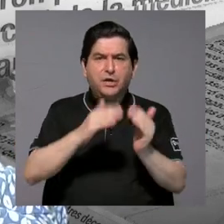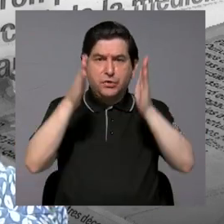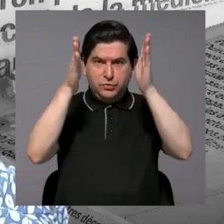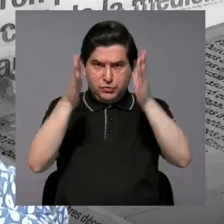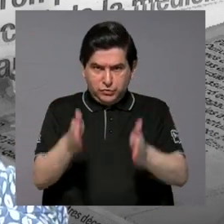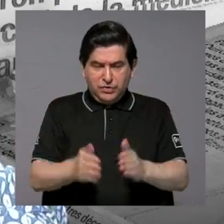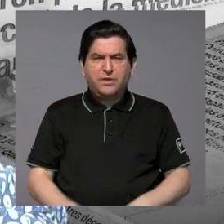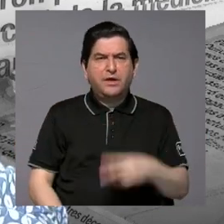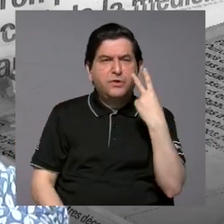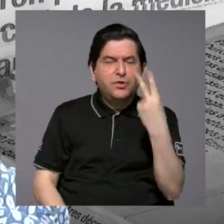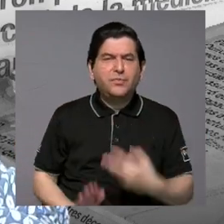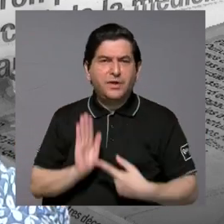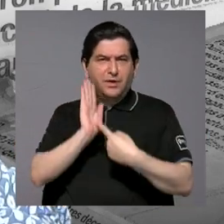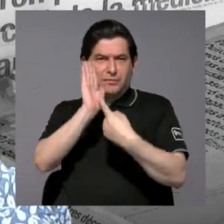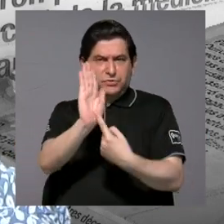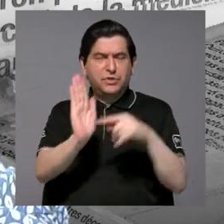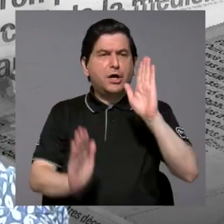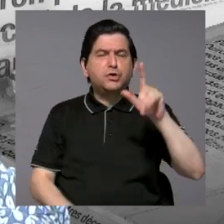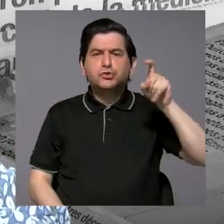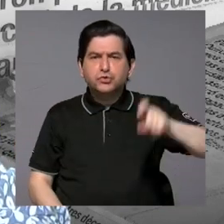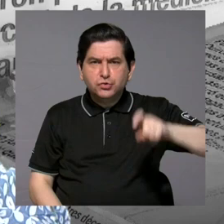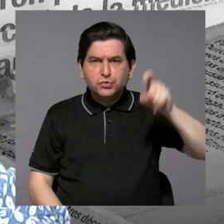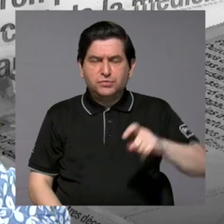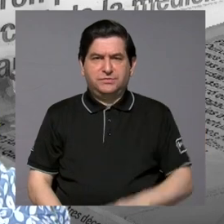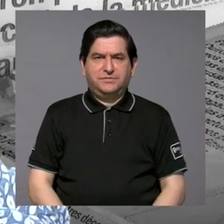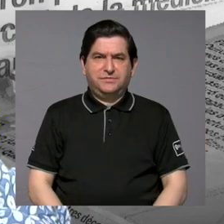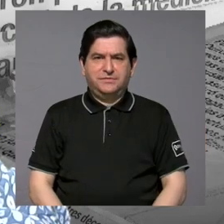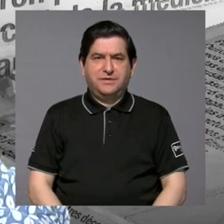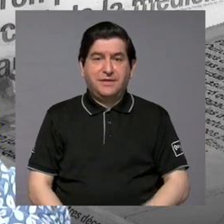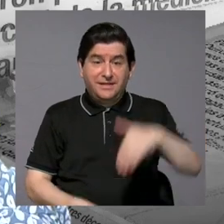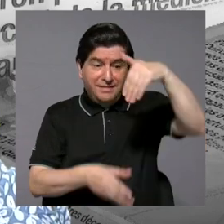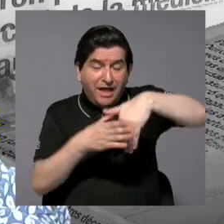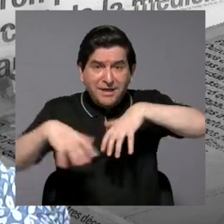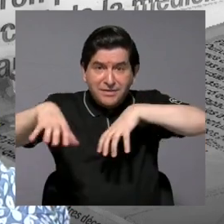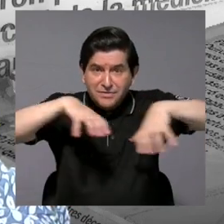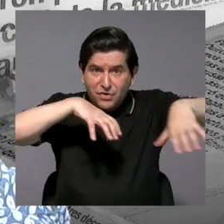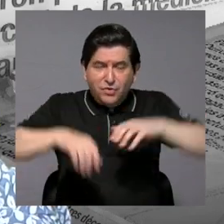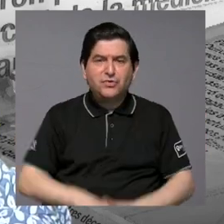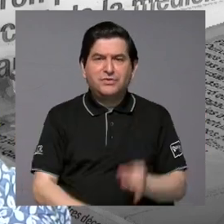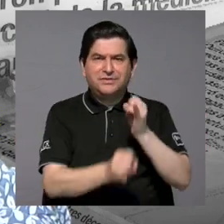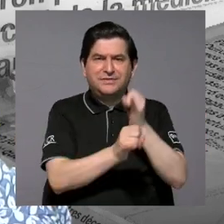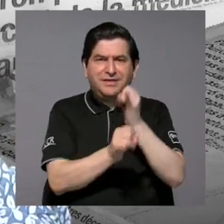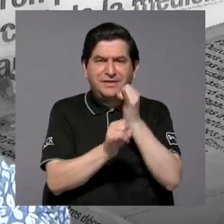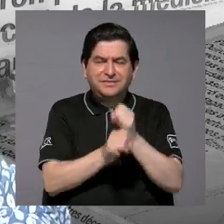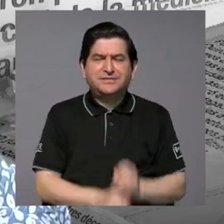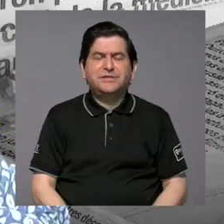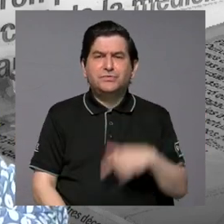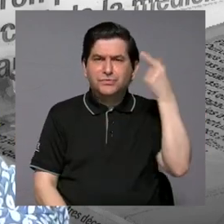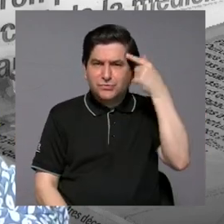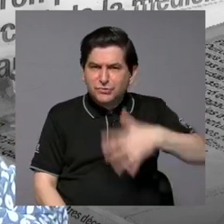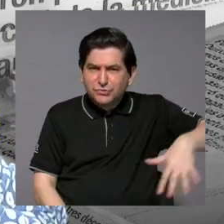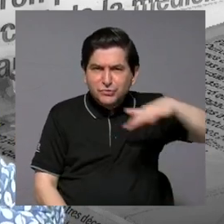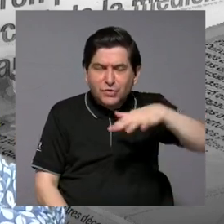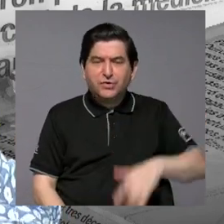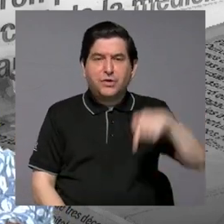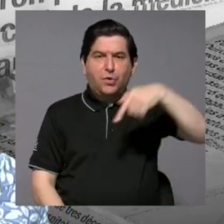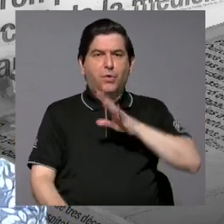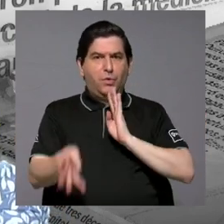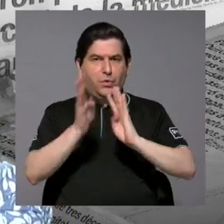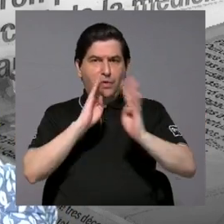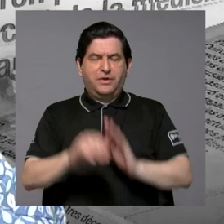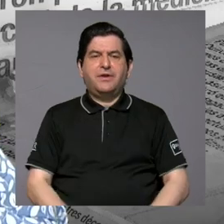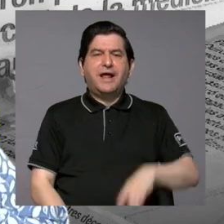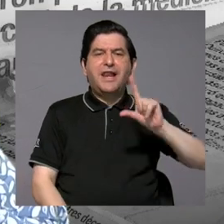ciudadanos vean reflejadas sus necesidades en el accionar de las instituciones estatales? Hoy